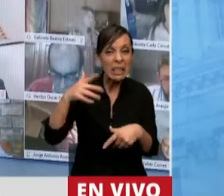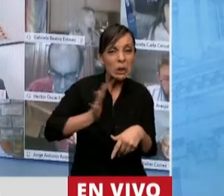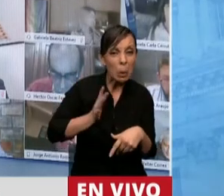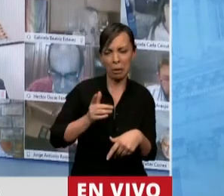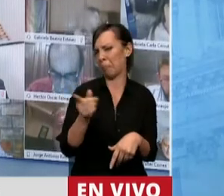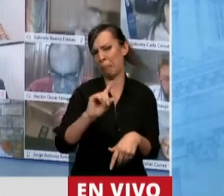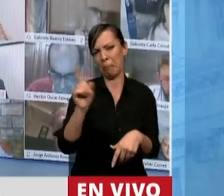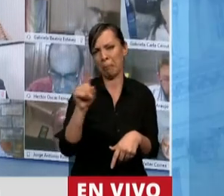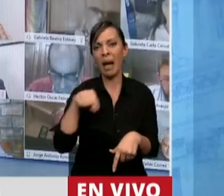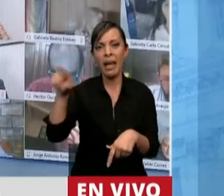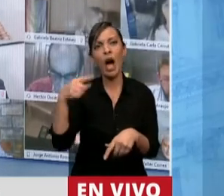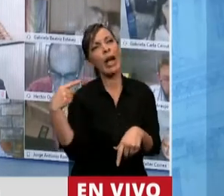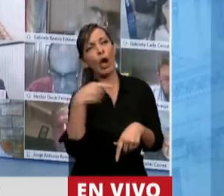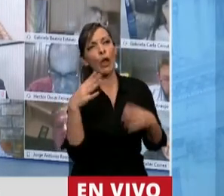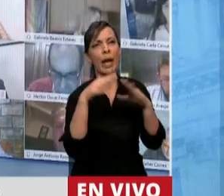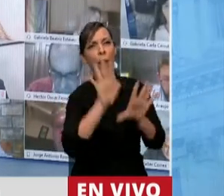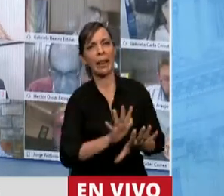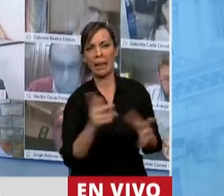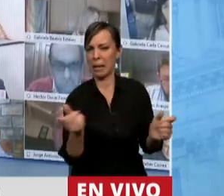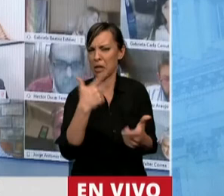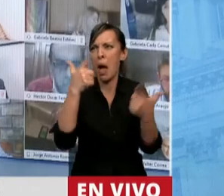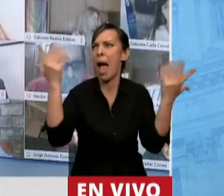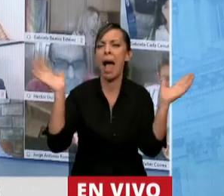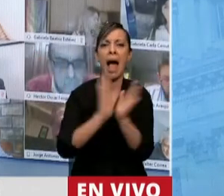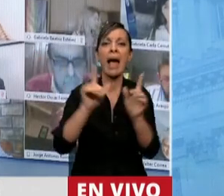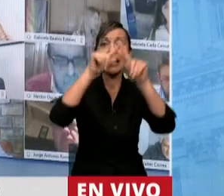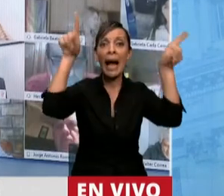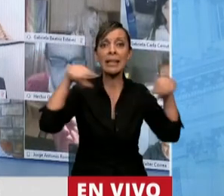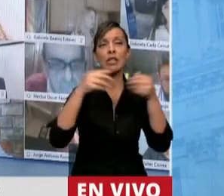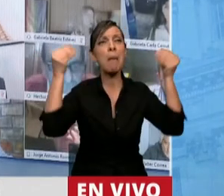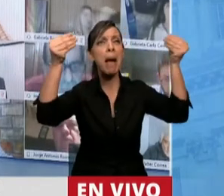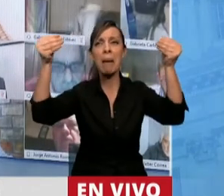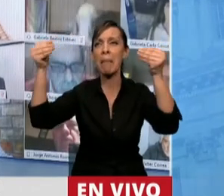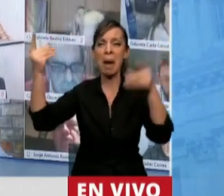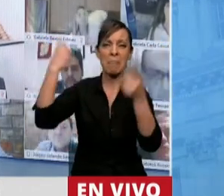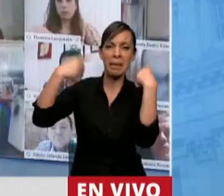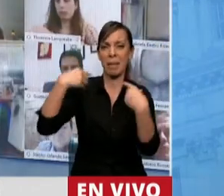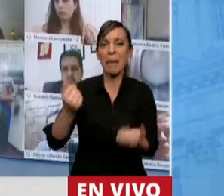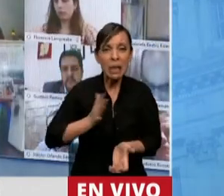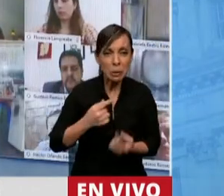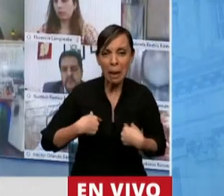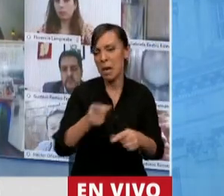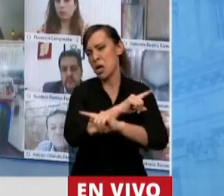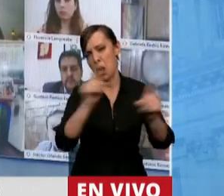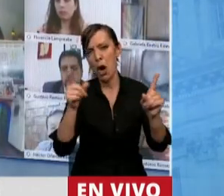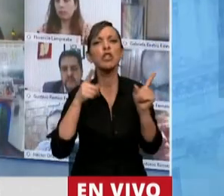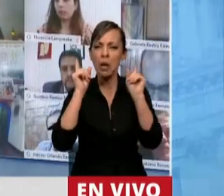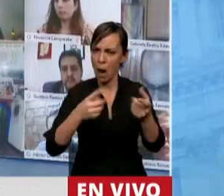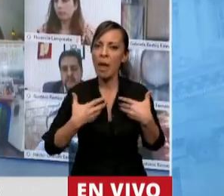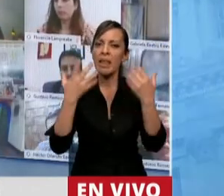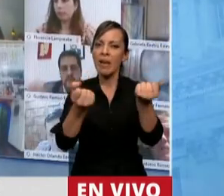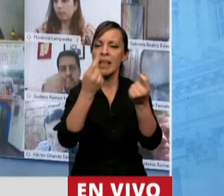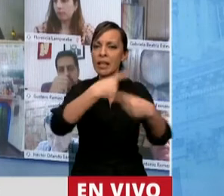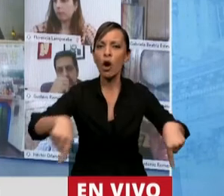40 viejitos anticuarentena, no nos van a asustar los partilitos que nos quieren indicar lo que tenemos que hacer o dejar de hacer. Nosotros vamos a defender los